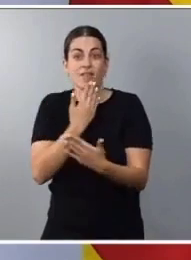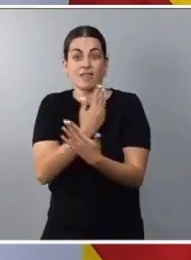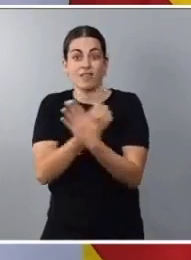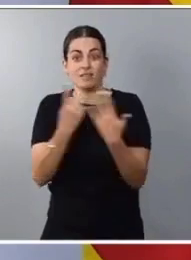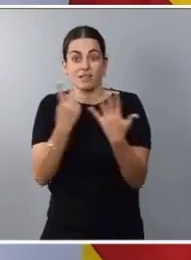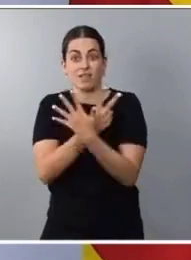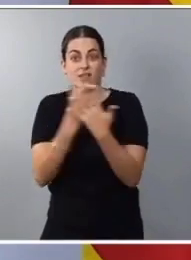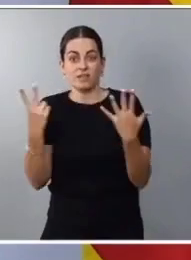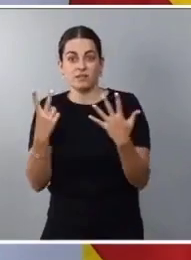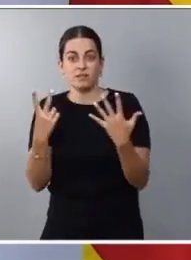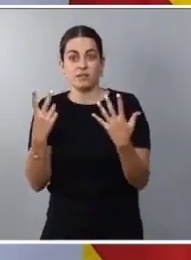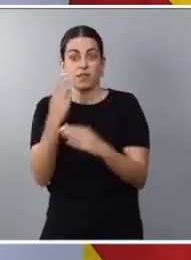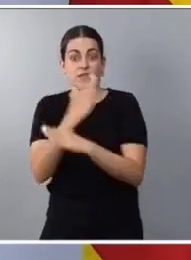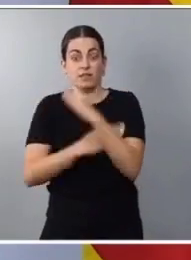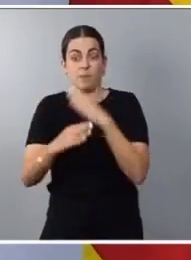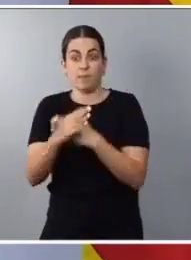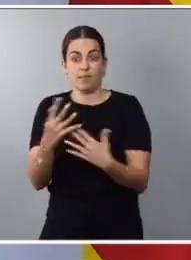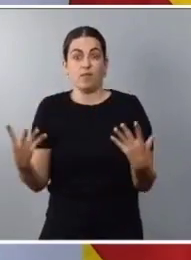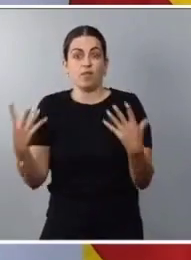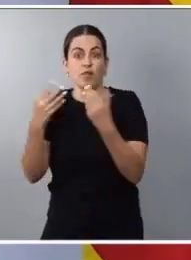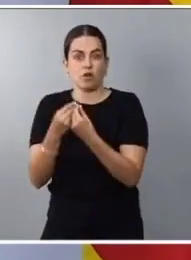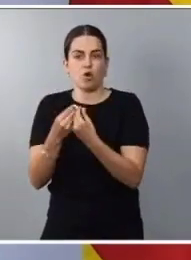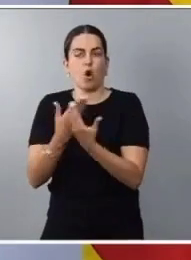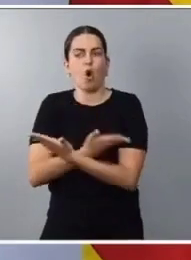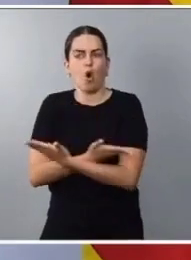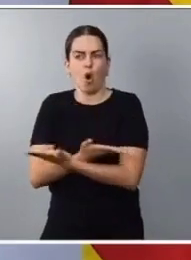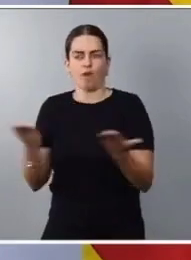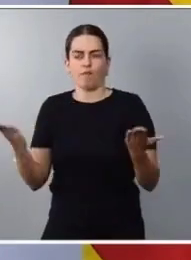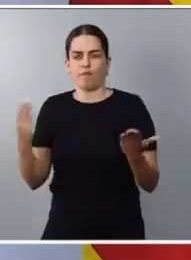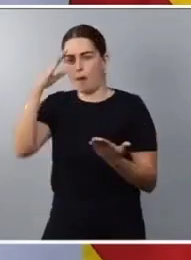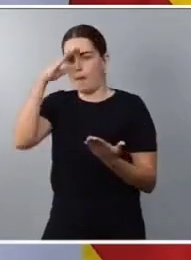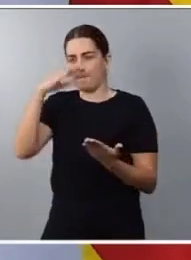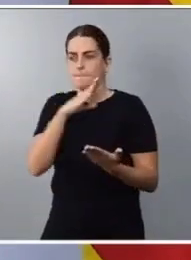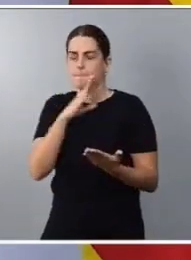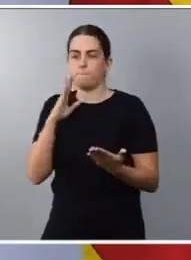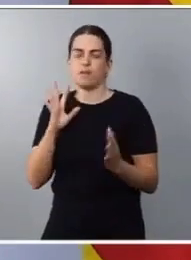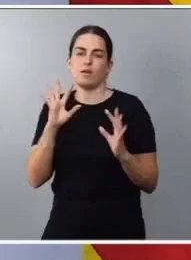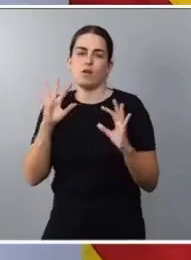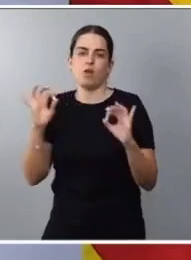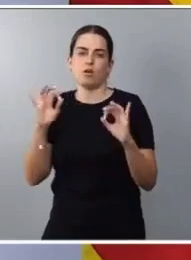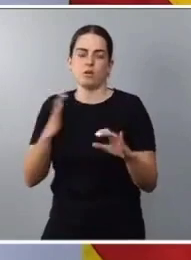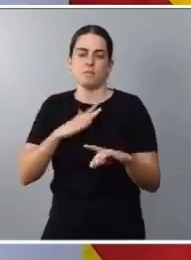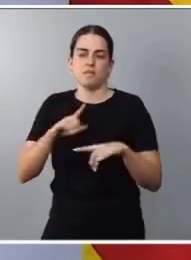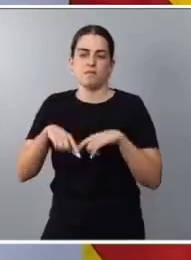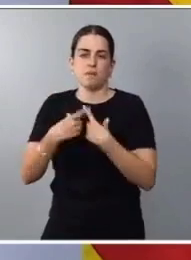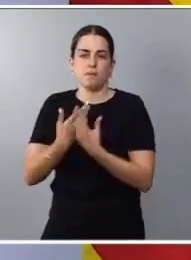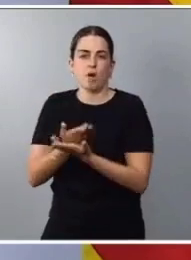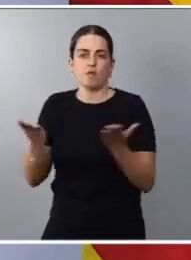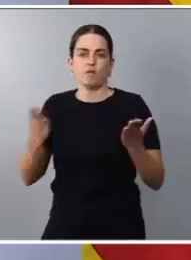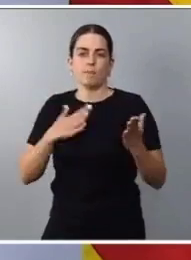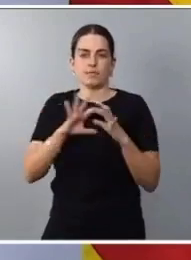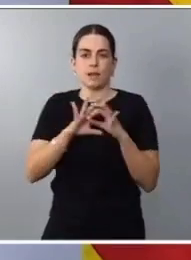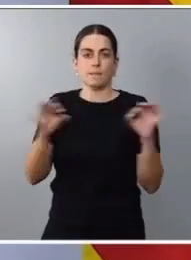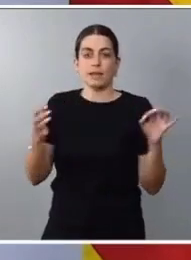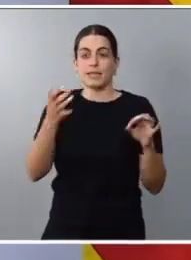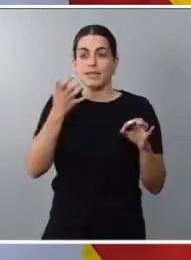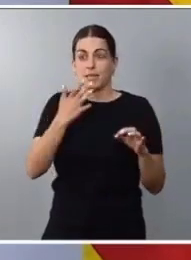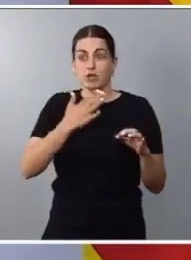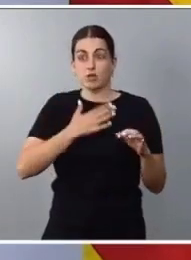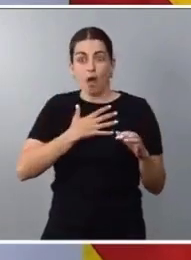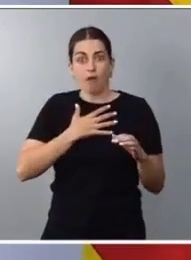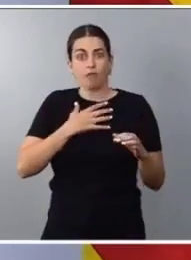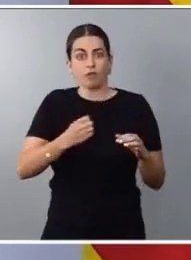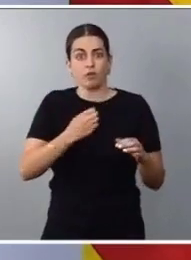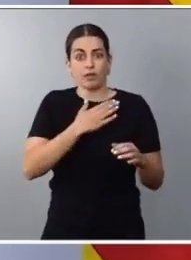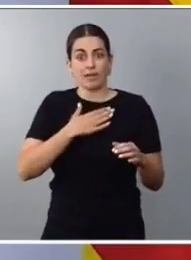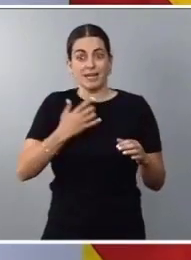con discapacidad, confiarán en sus padres, en sus madres, en sus familias, en sus amigas, cuando afronten, si es que así